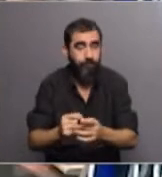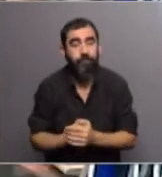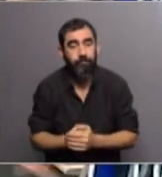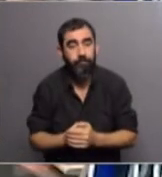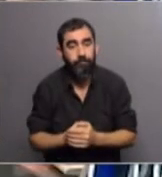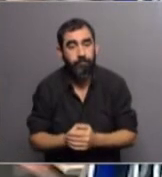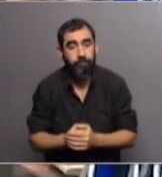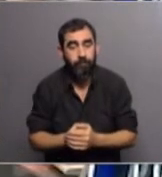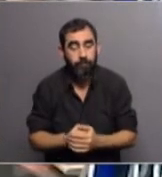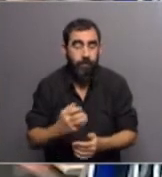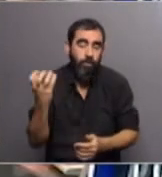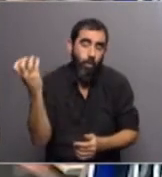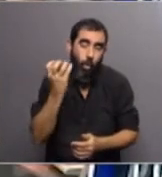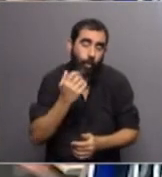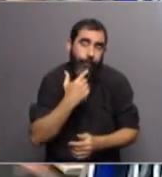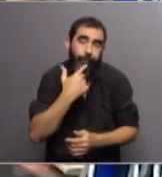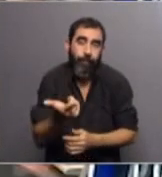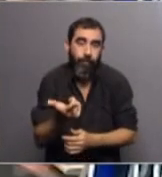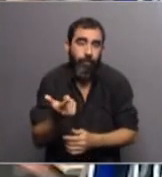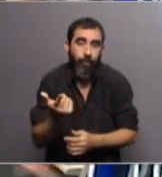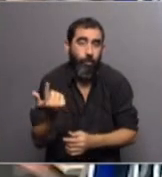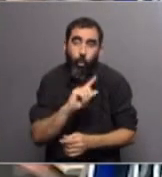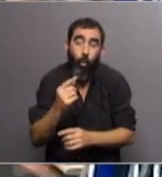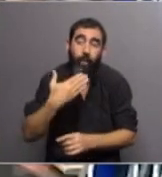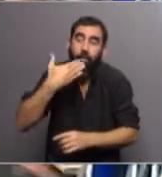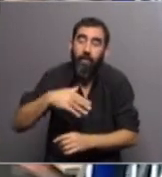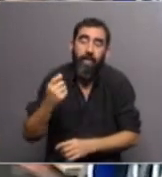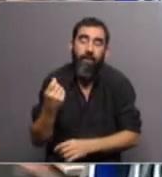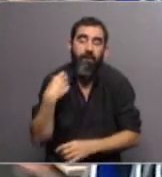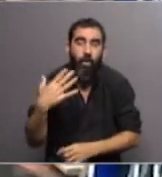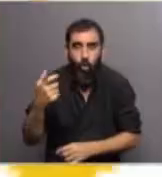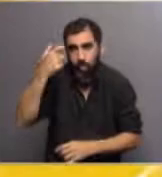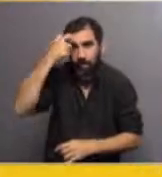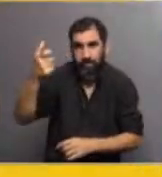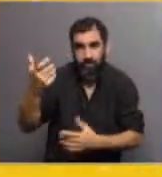una tragedia que no entiendan el valor de la ciencia.